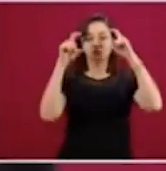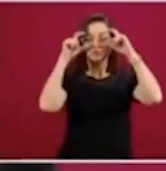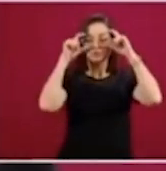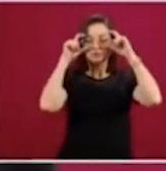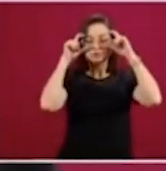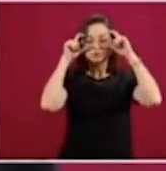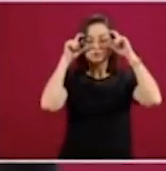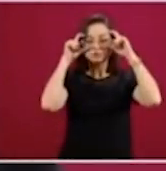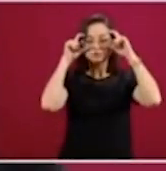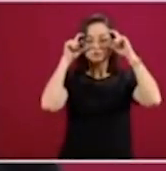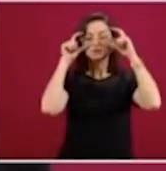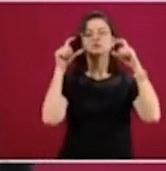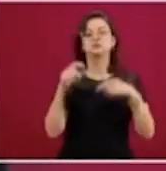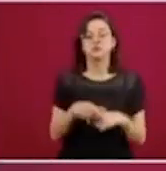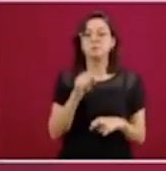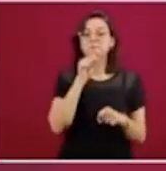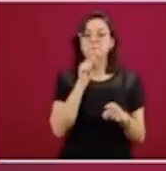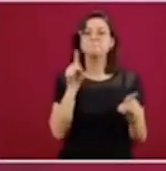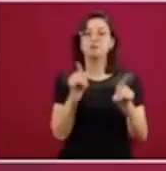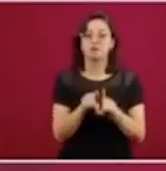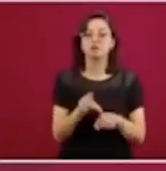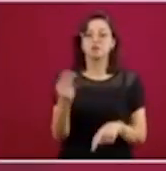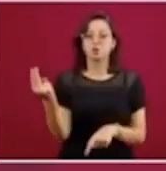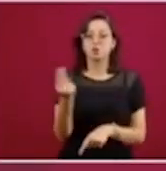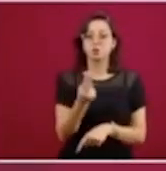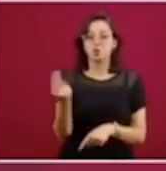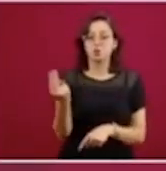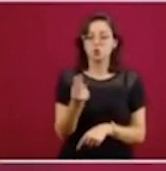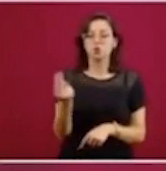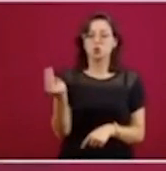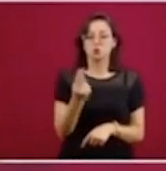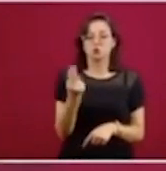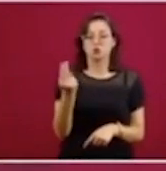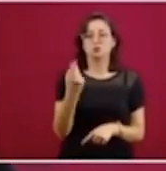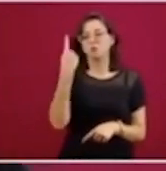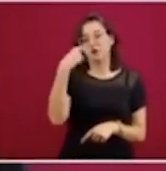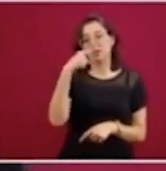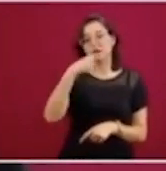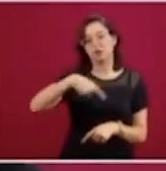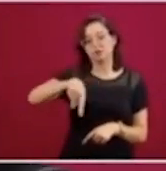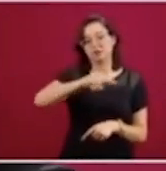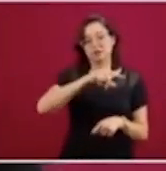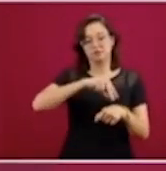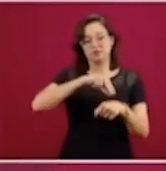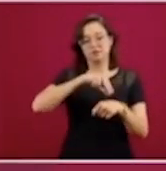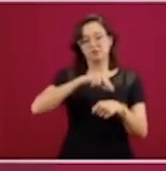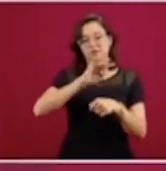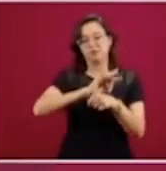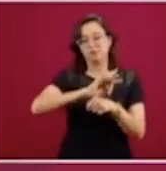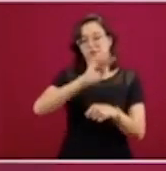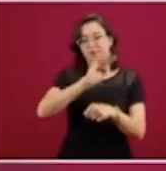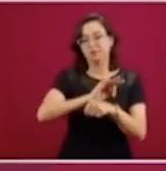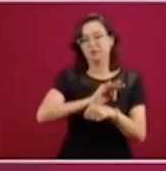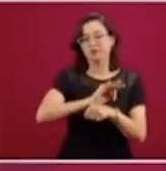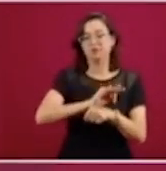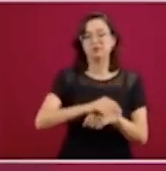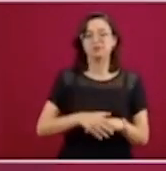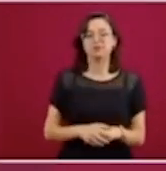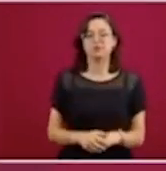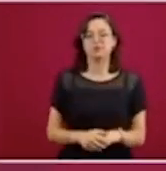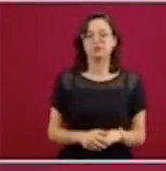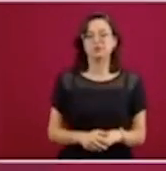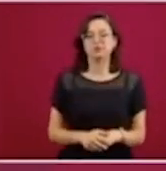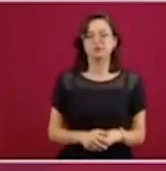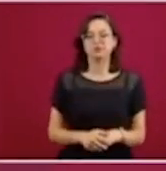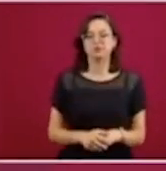cóclices, que también se utilizan y son para la protección de los trabajadores de la salud. Y